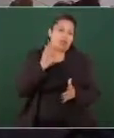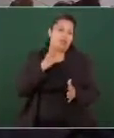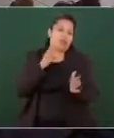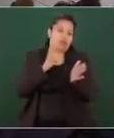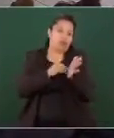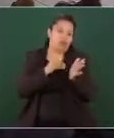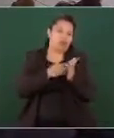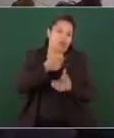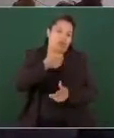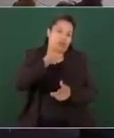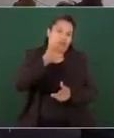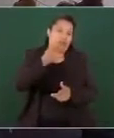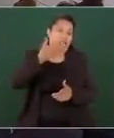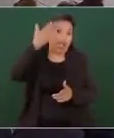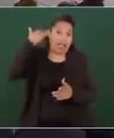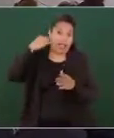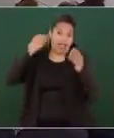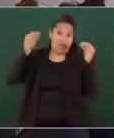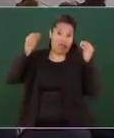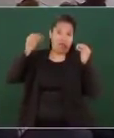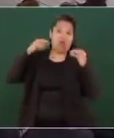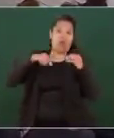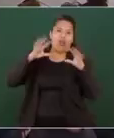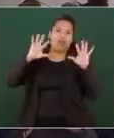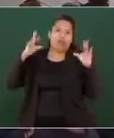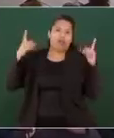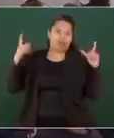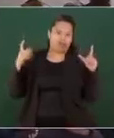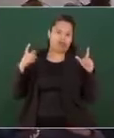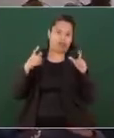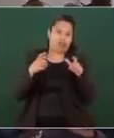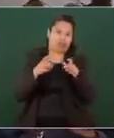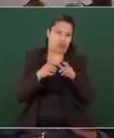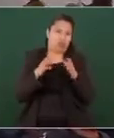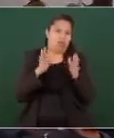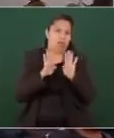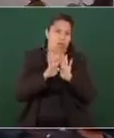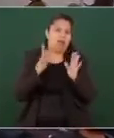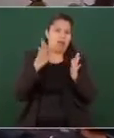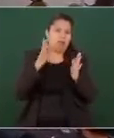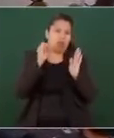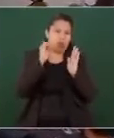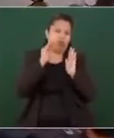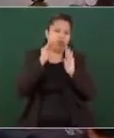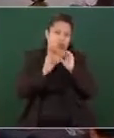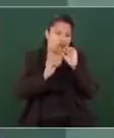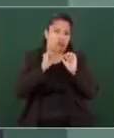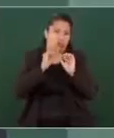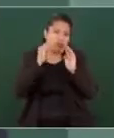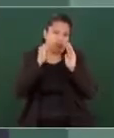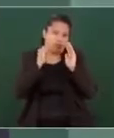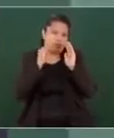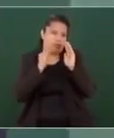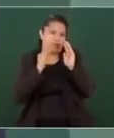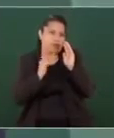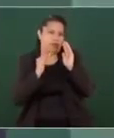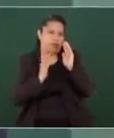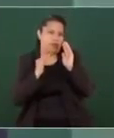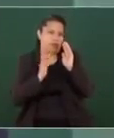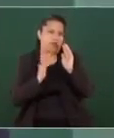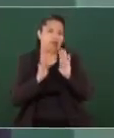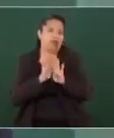Pero desde el principio lo dije, hay que barrer de arriba para abajo,